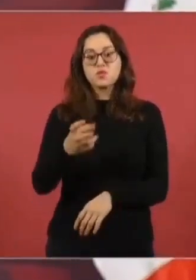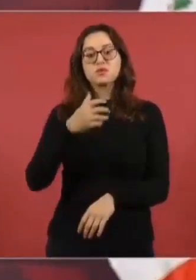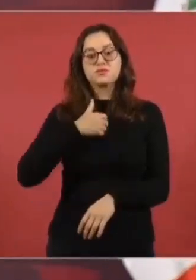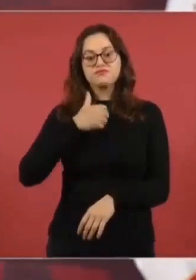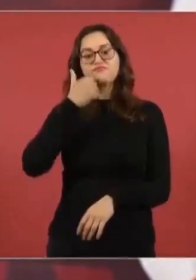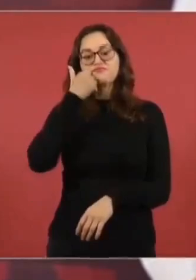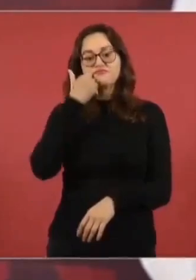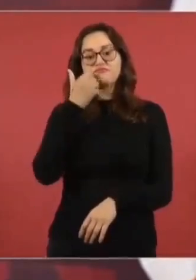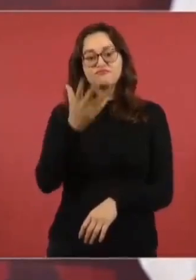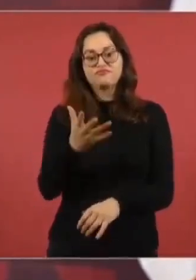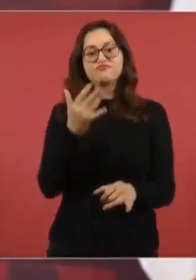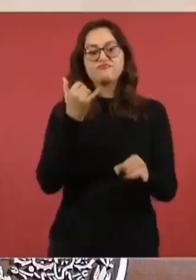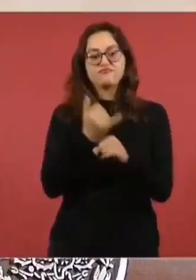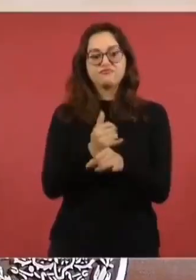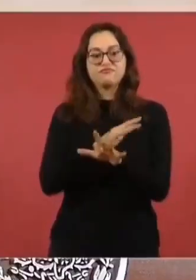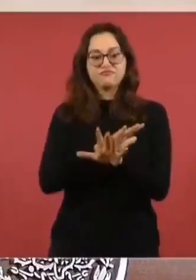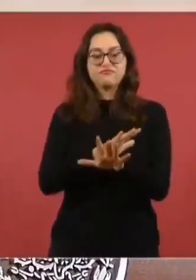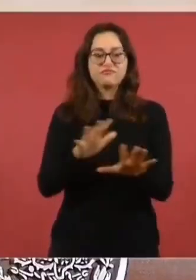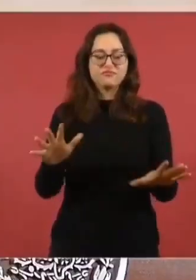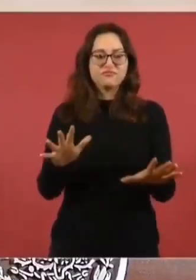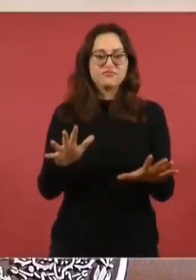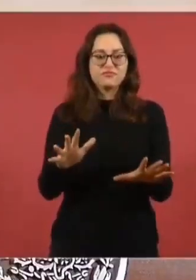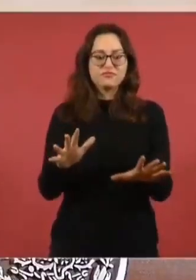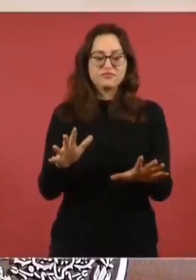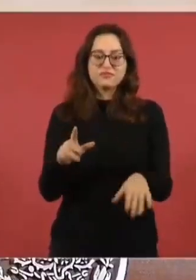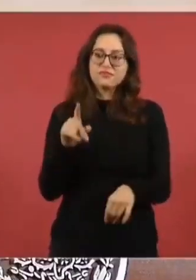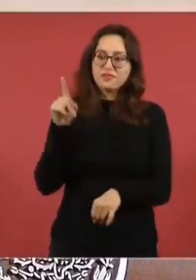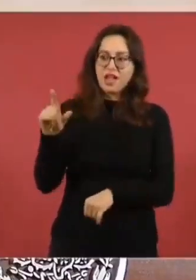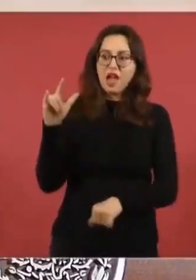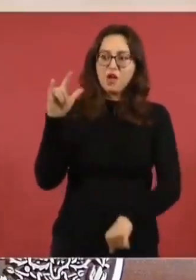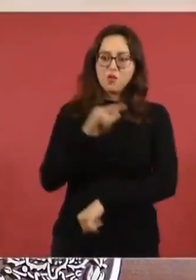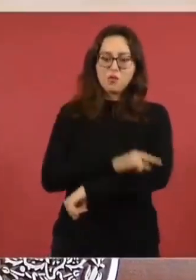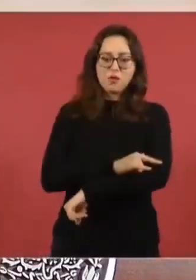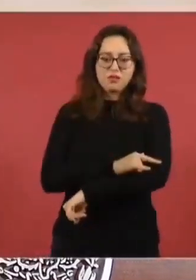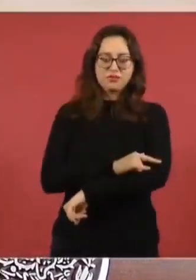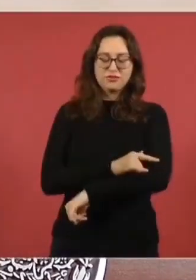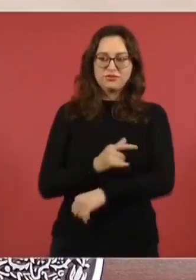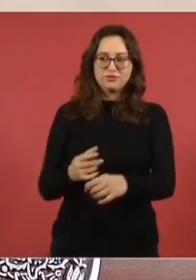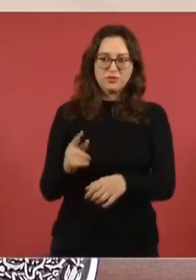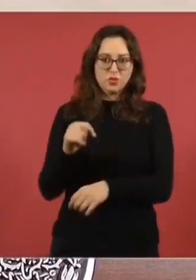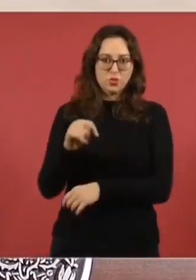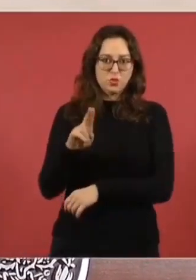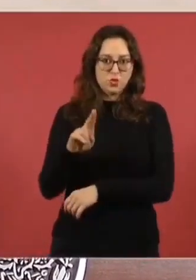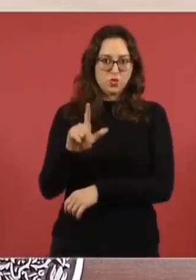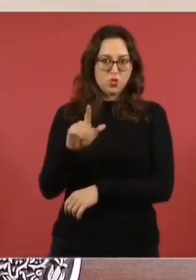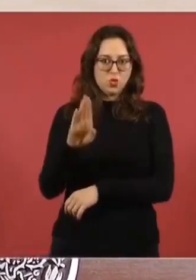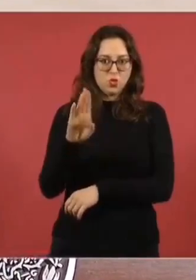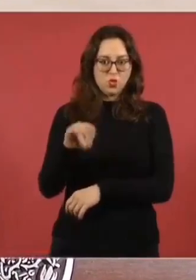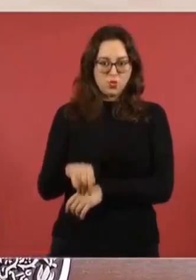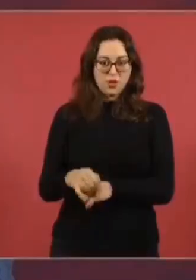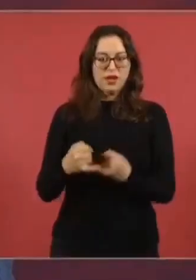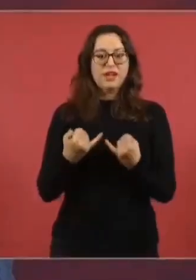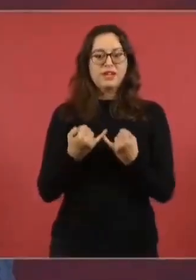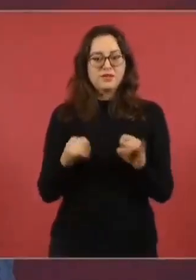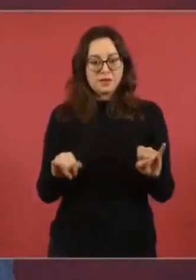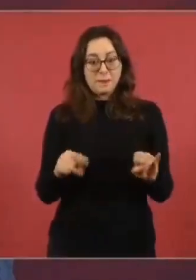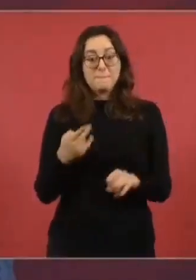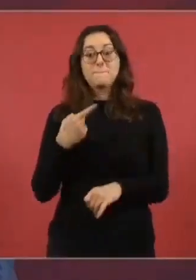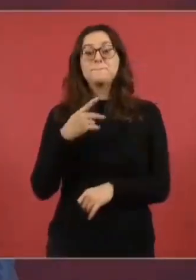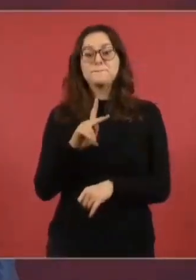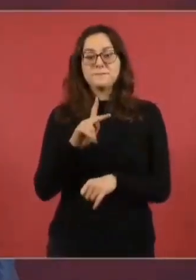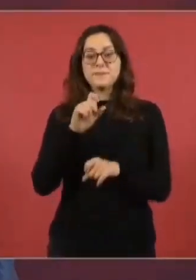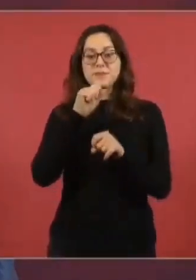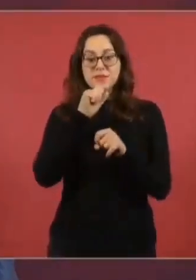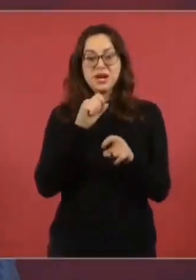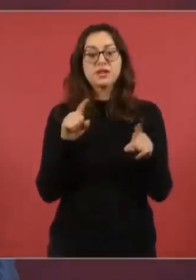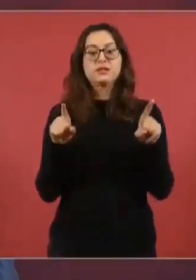la inauguración del nuevo aeropuerto de Tulum y también informarles de que